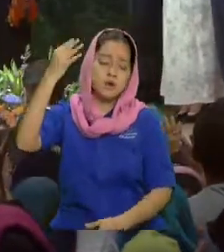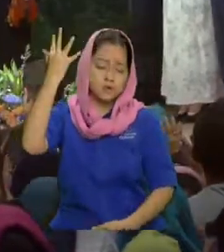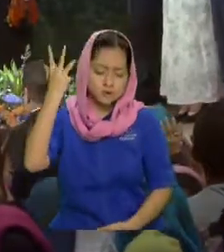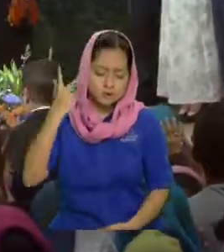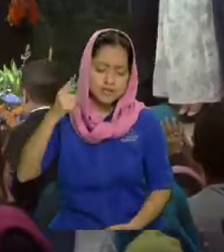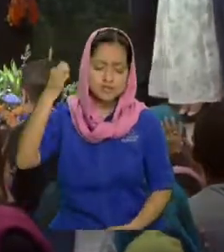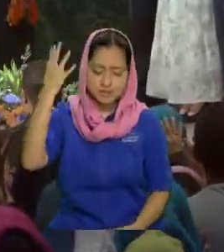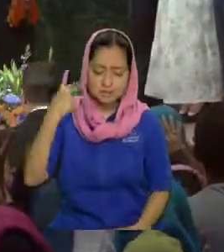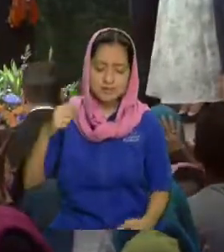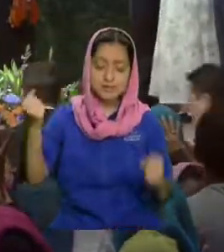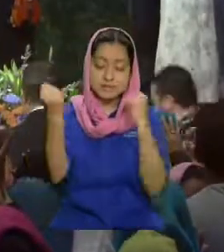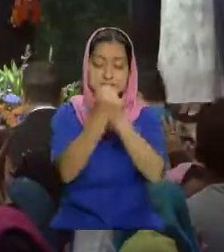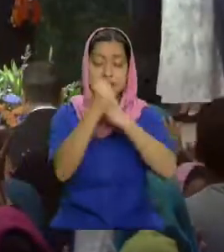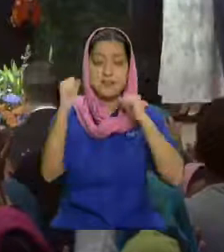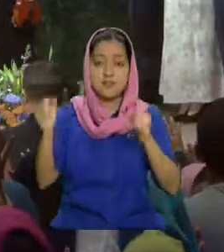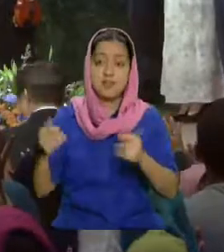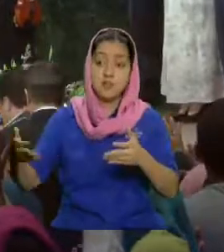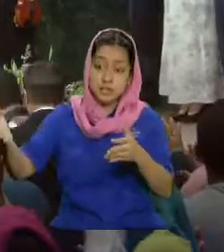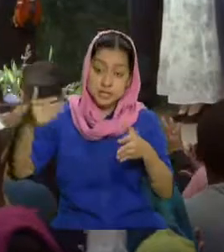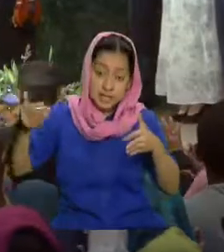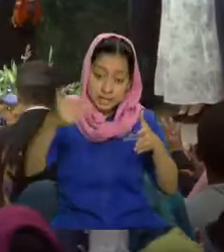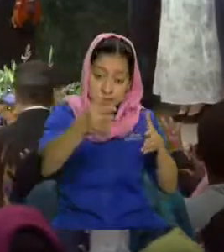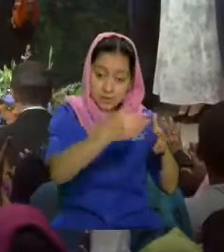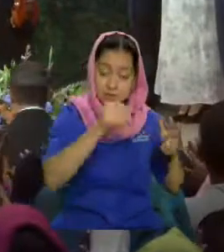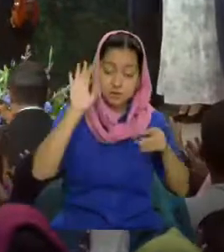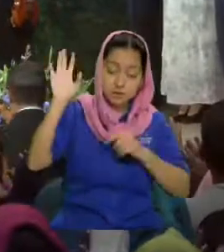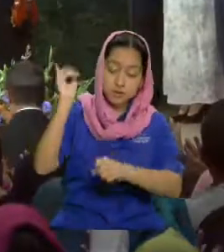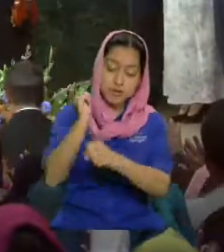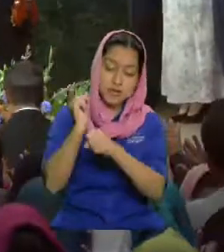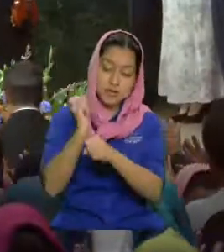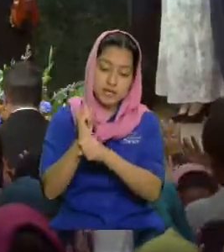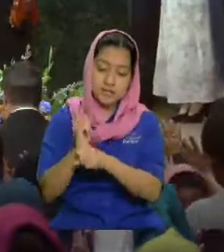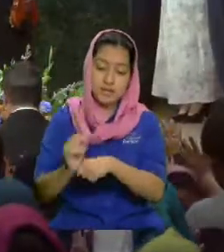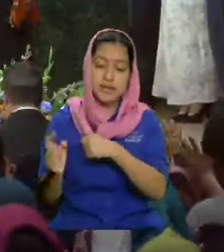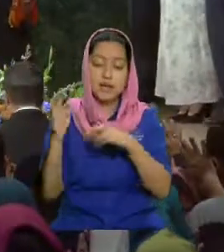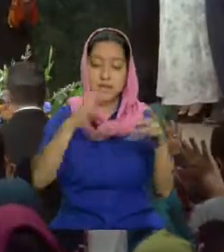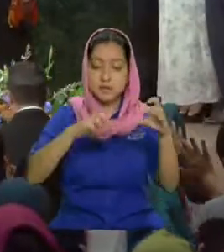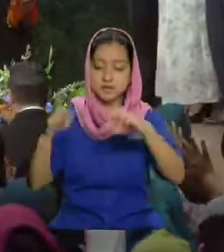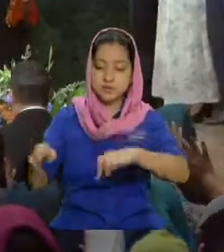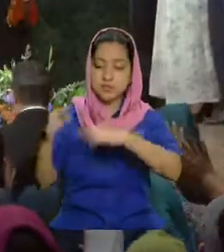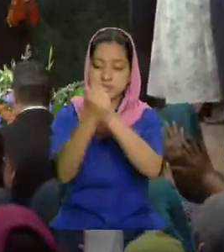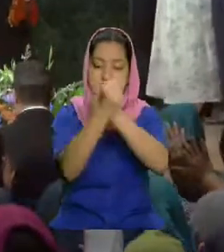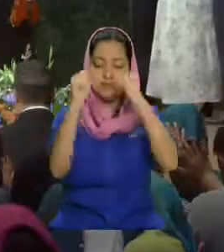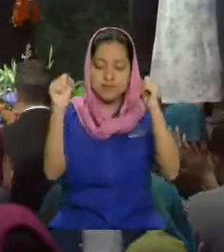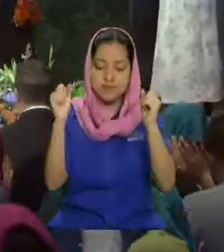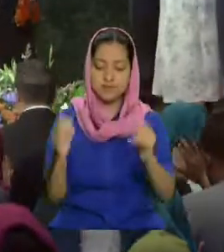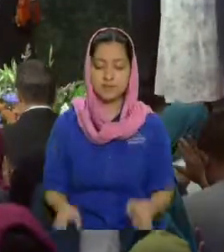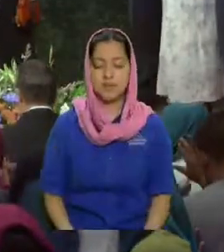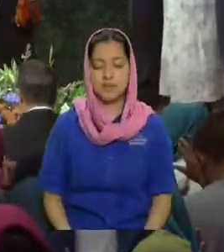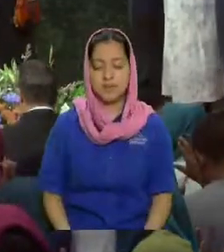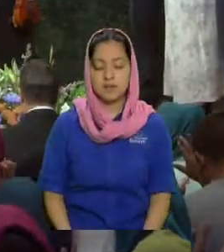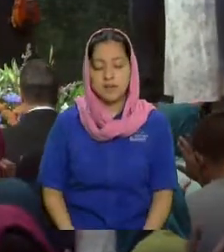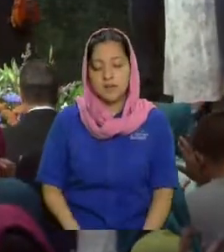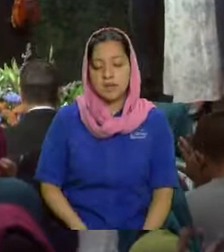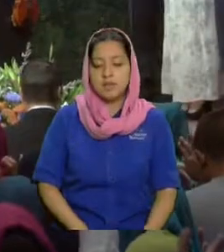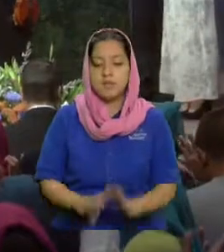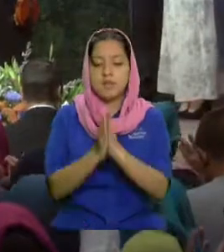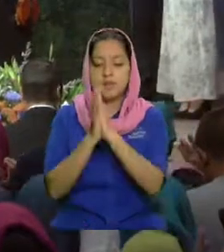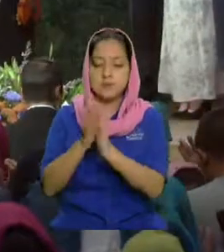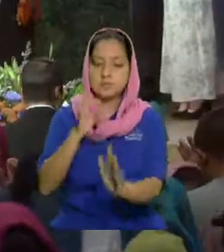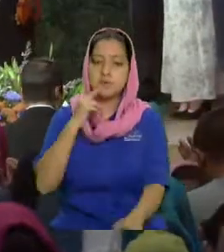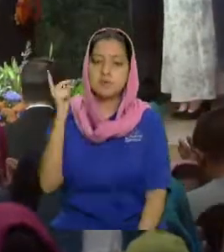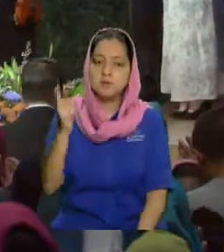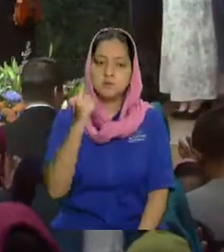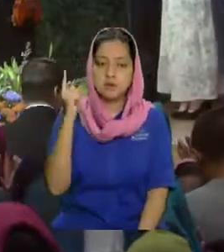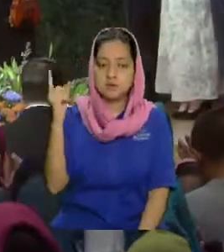salvando y añadiendo a tu iglesia aquellos que son salvos en el nombre de Jesús te pedimos por estos hermanos hermanas que